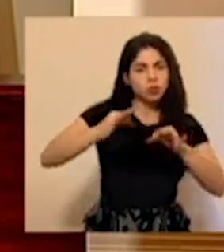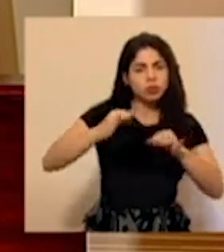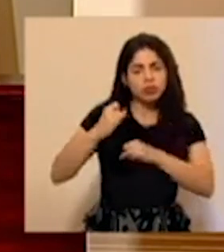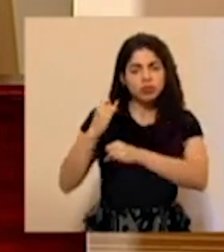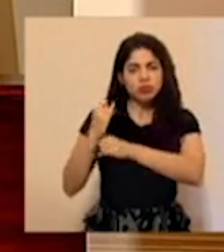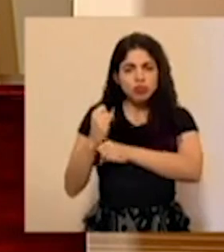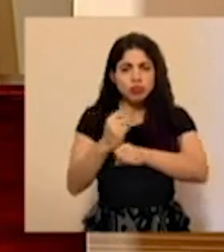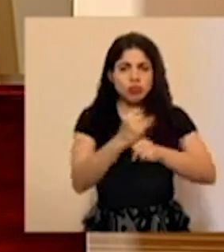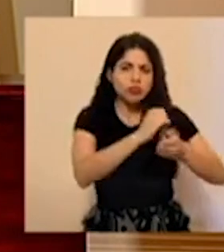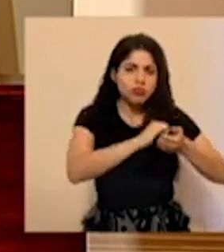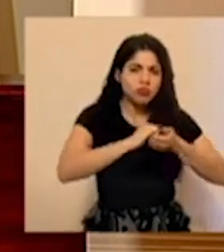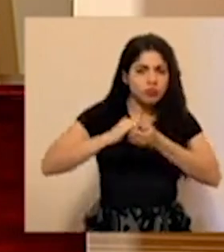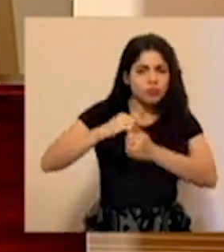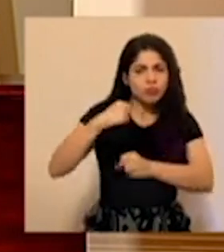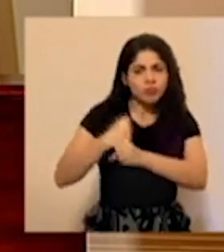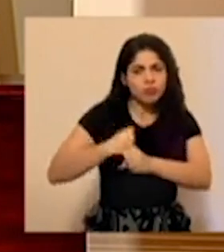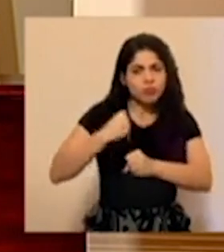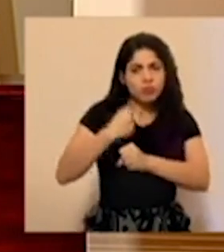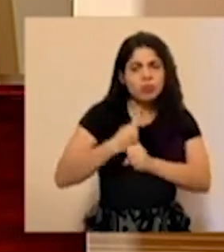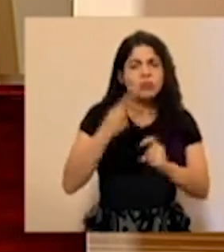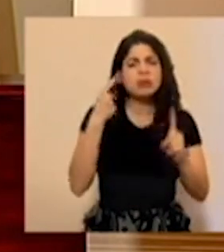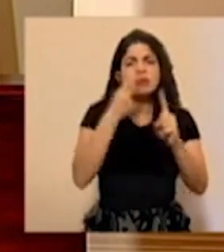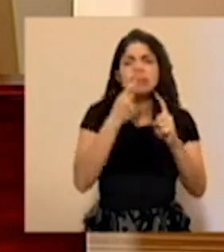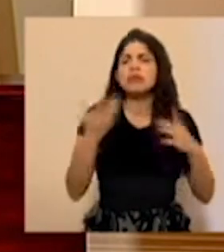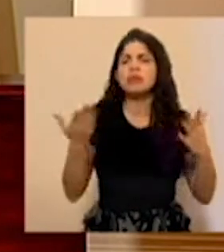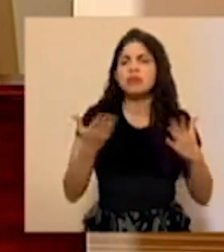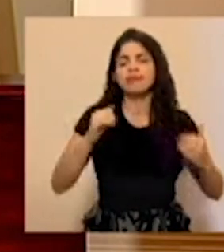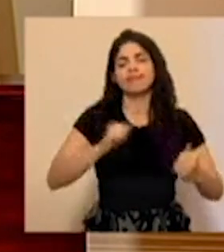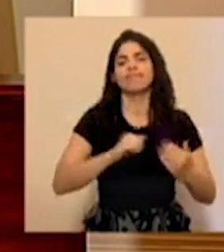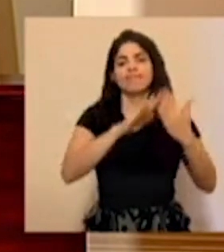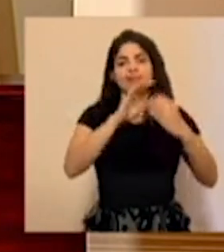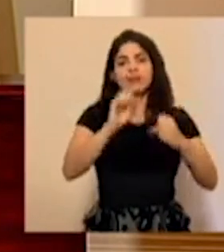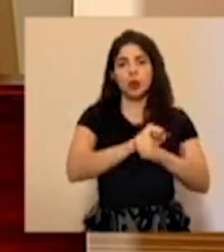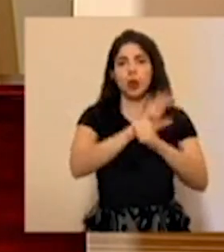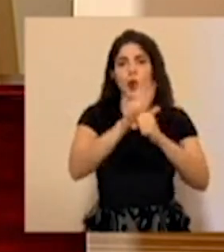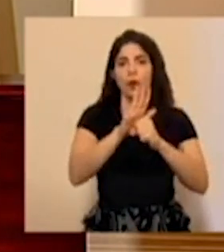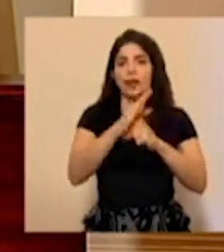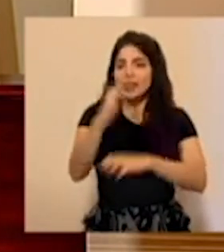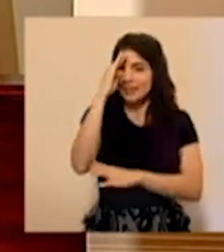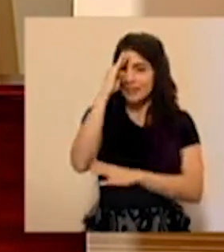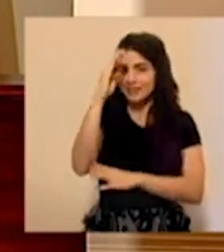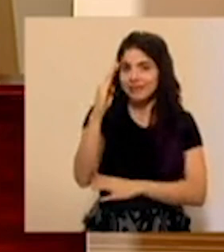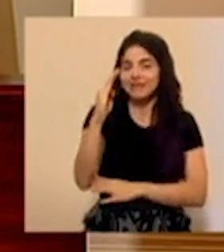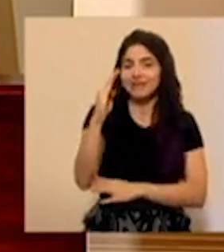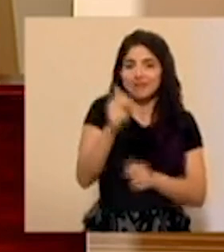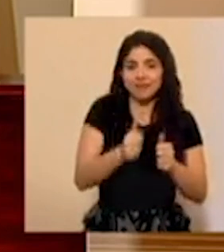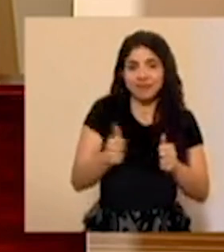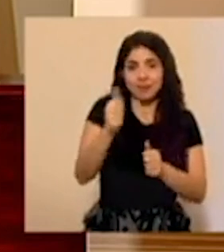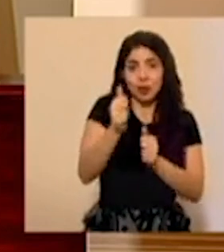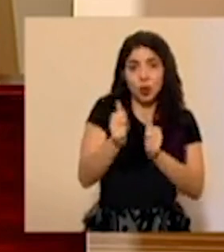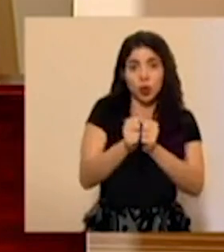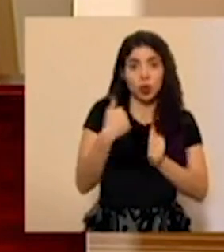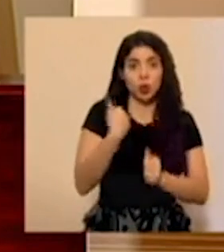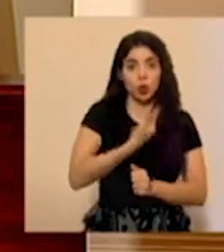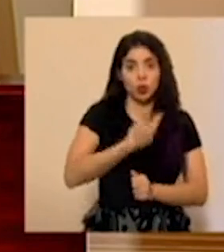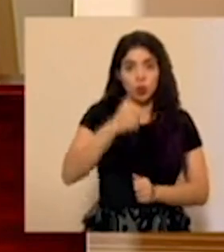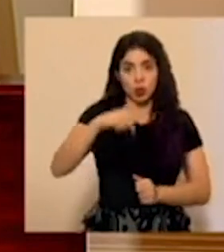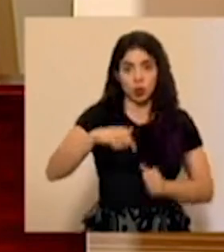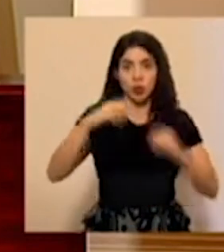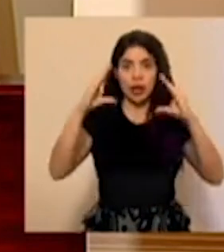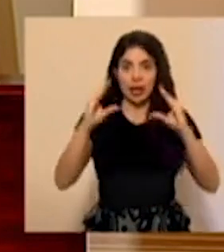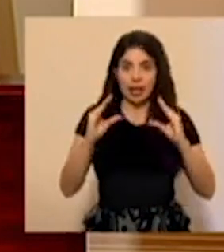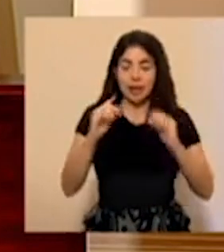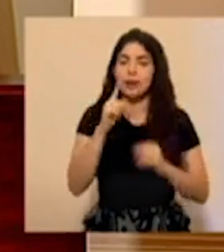interinstitucional que se realiza para enfrentar el COVID-19. Saludamos a los jerarcas que nos acompañan esta tarde,